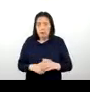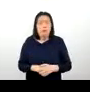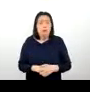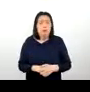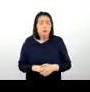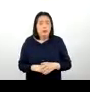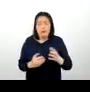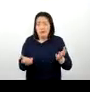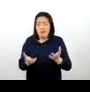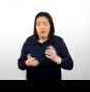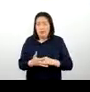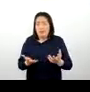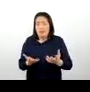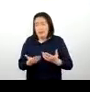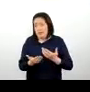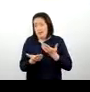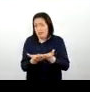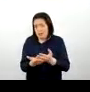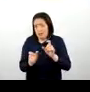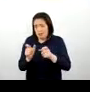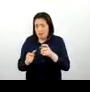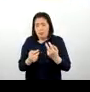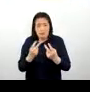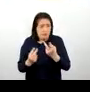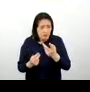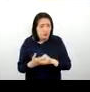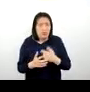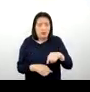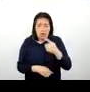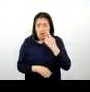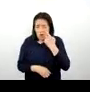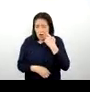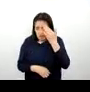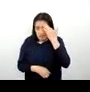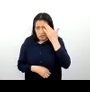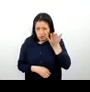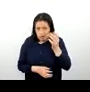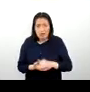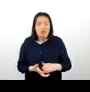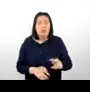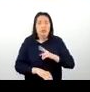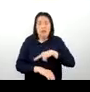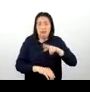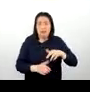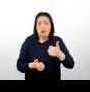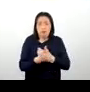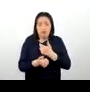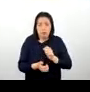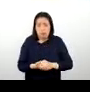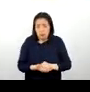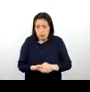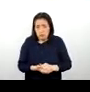dentro de, de la oferta ya, este, muy conocido, se podría decir desde la región Ayacucho, una de las,